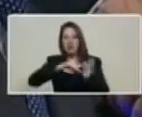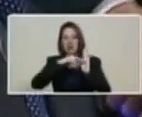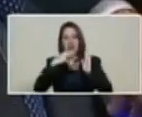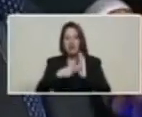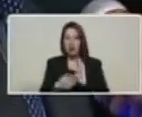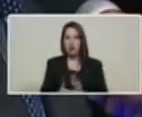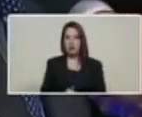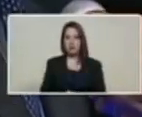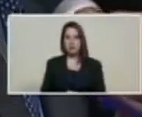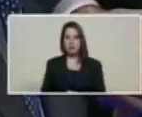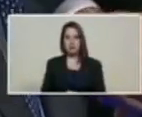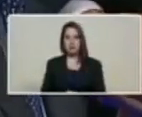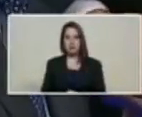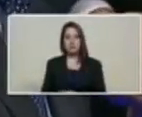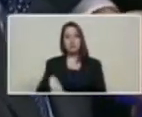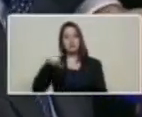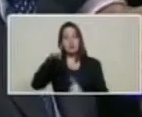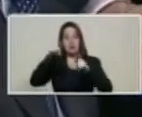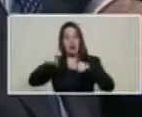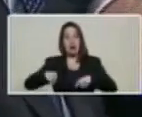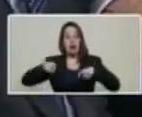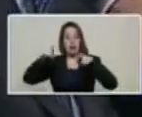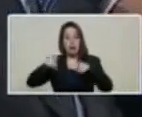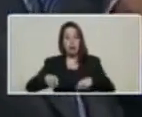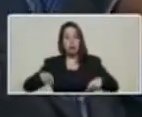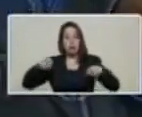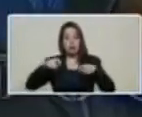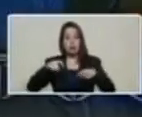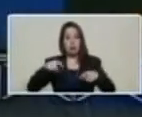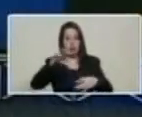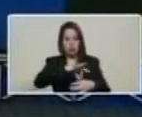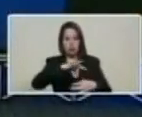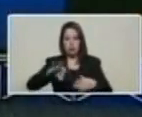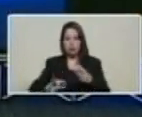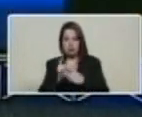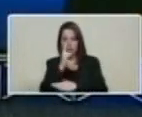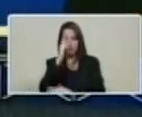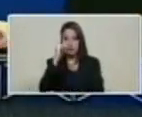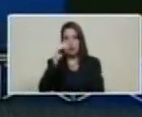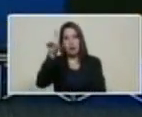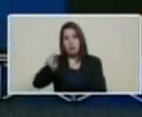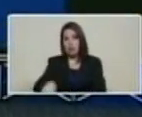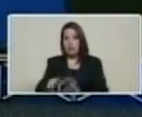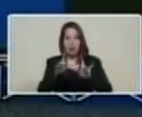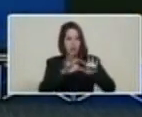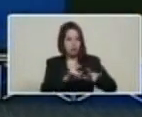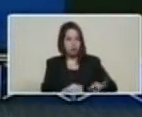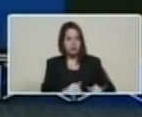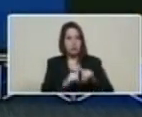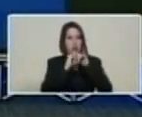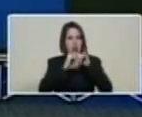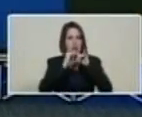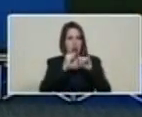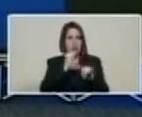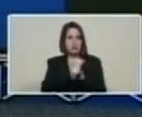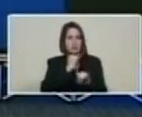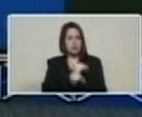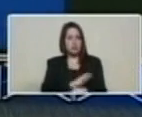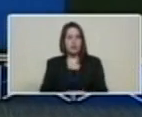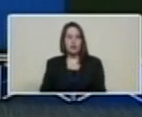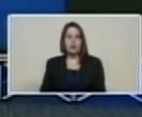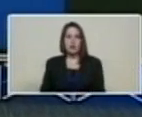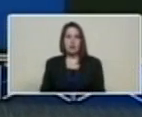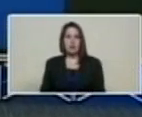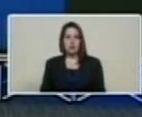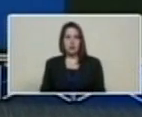cada liceo puede tener una granja de minería y uso del petro por parte de nuestros